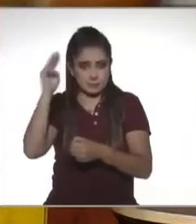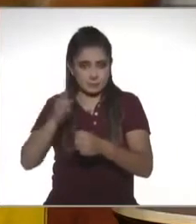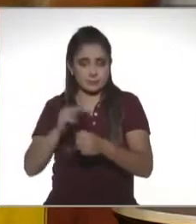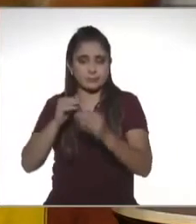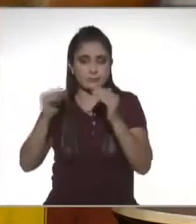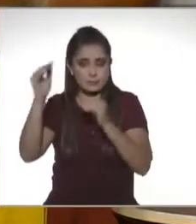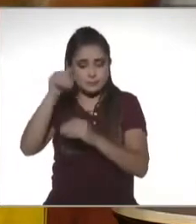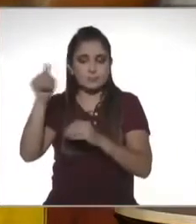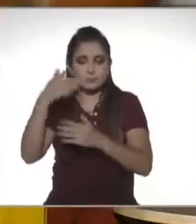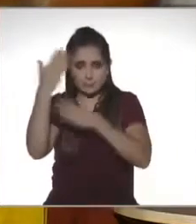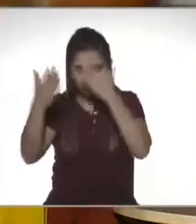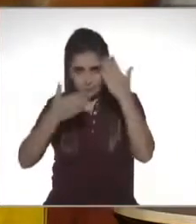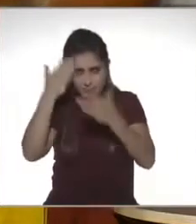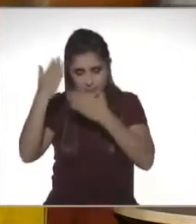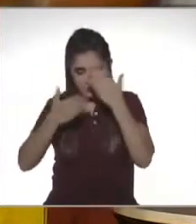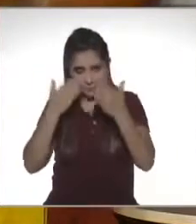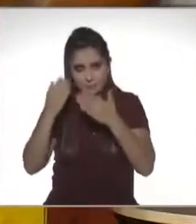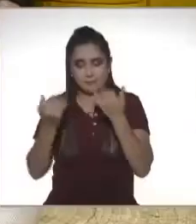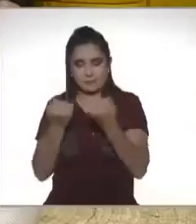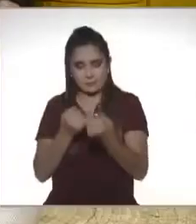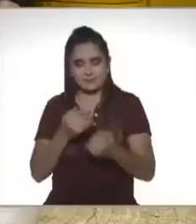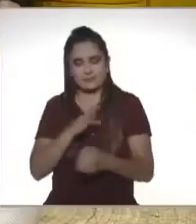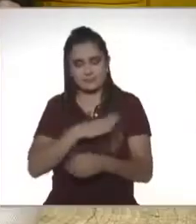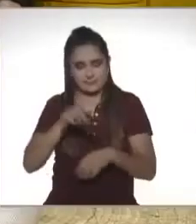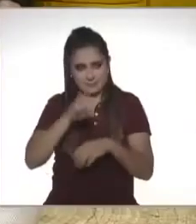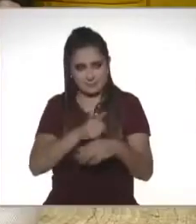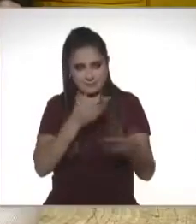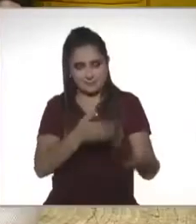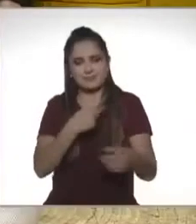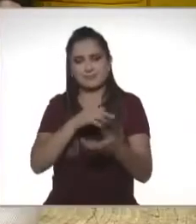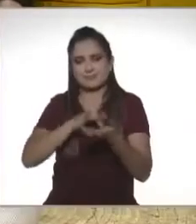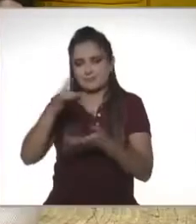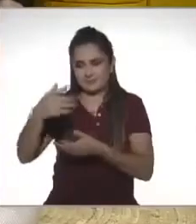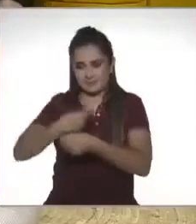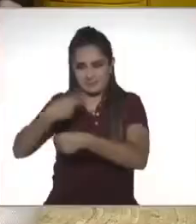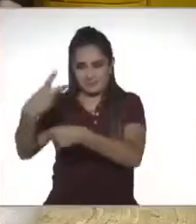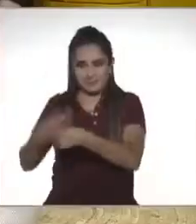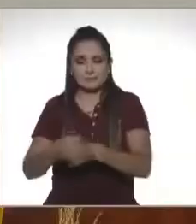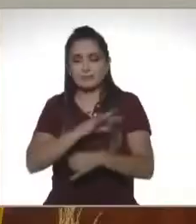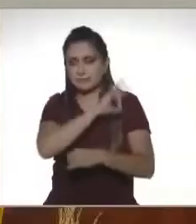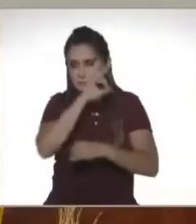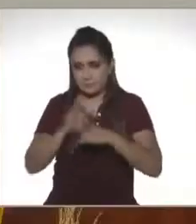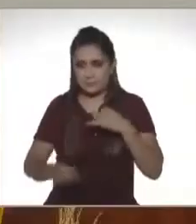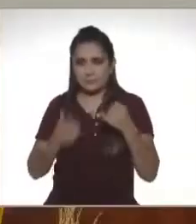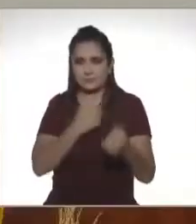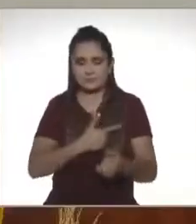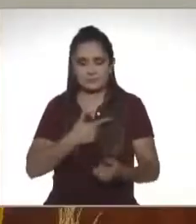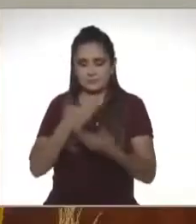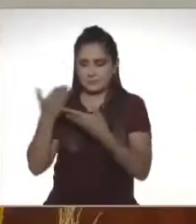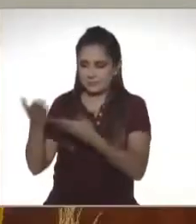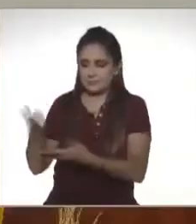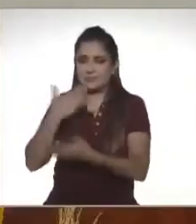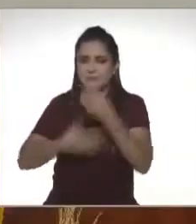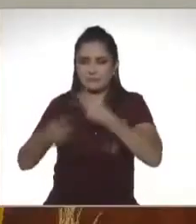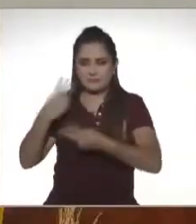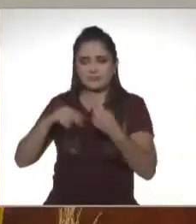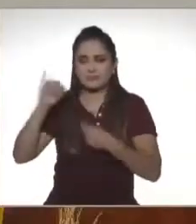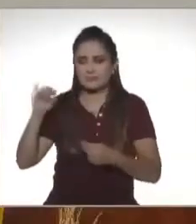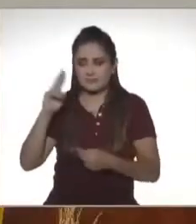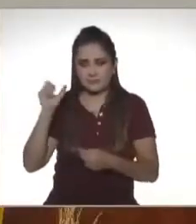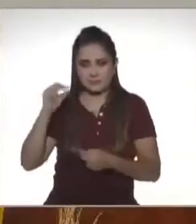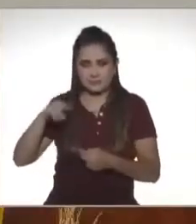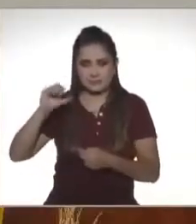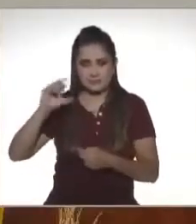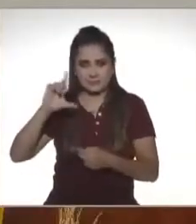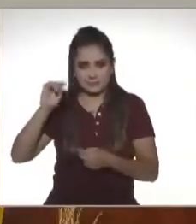Instituto de Especialización para Ejecutivos. Virginia, buenos días. Gracias por la invitación. Y finalmente, y con el mismo gusto, le doy la bienvenida a Juan Carlos